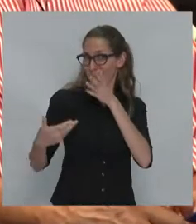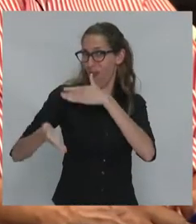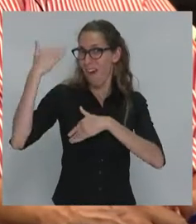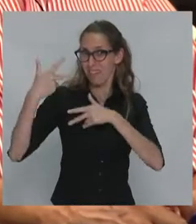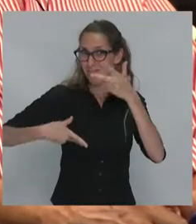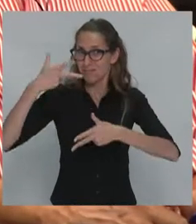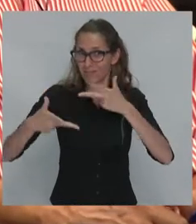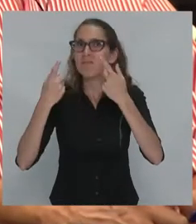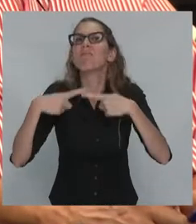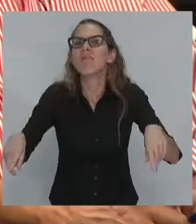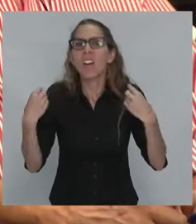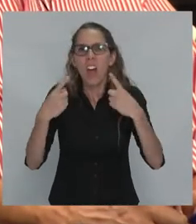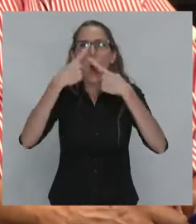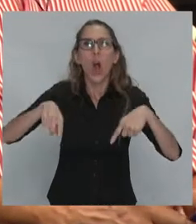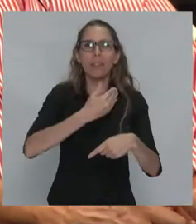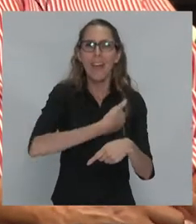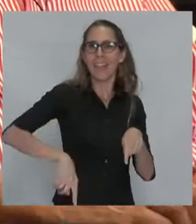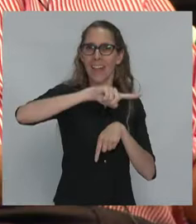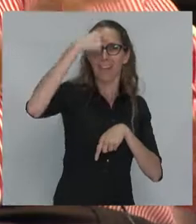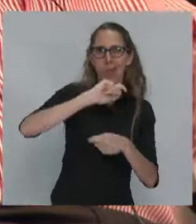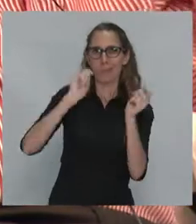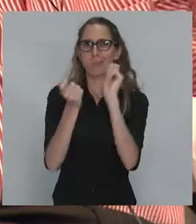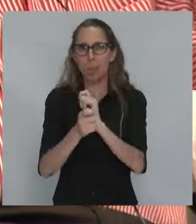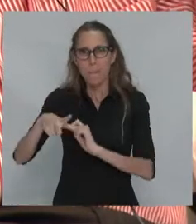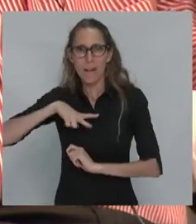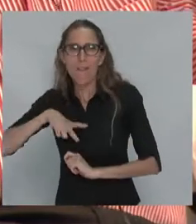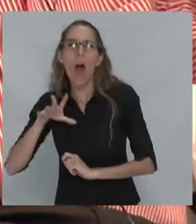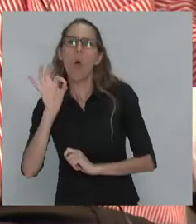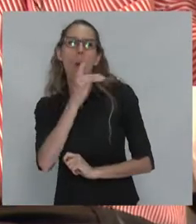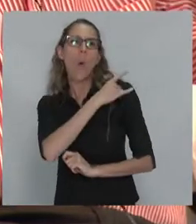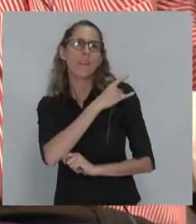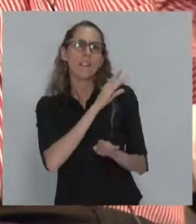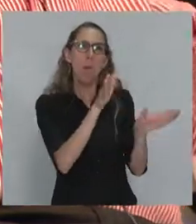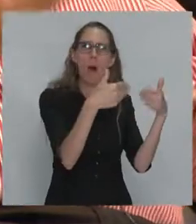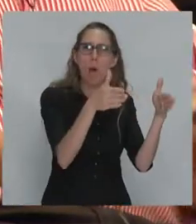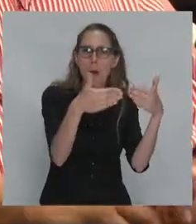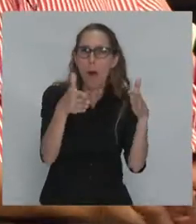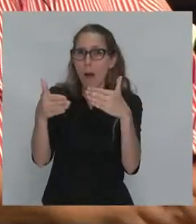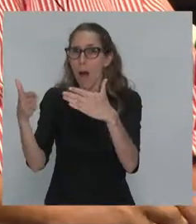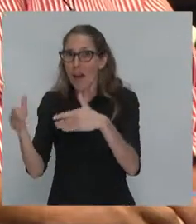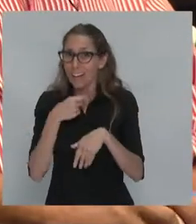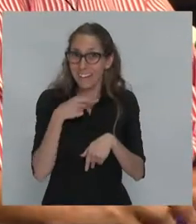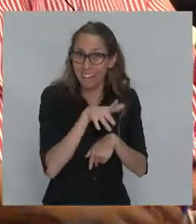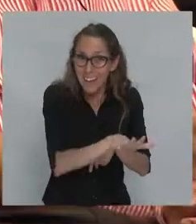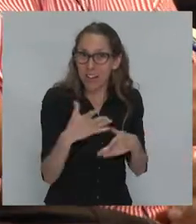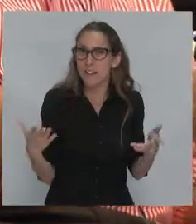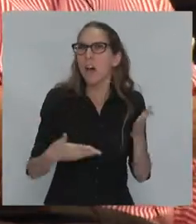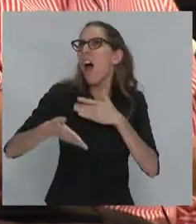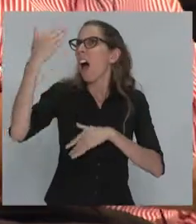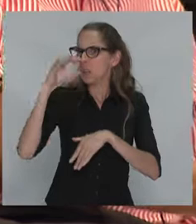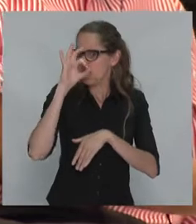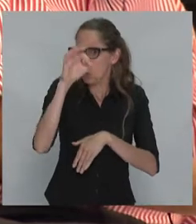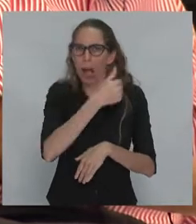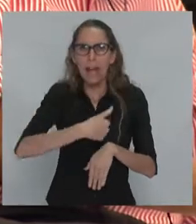reprivatización o el intento de ir cerrando universidades, jamás ningún Estado se ha planteado